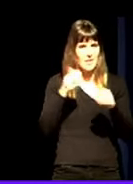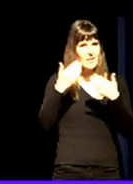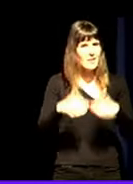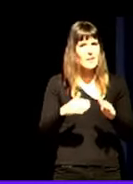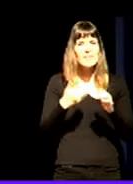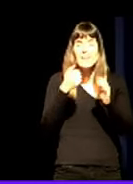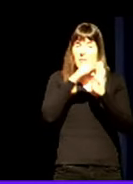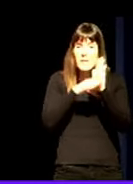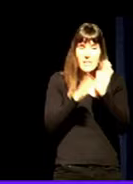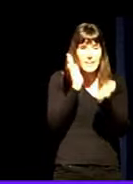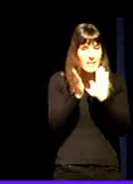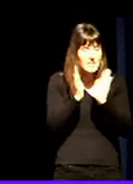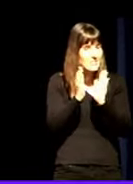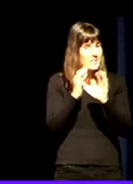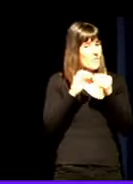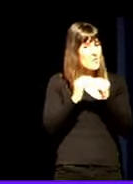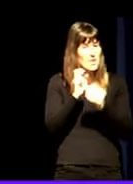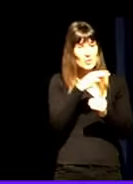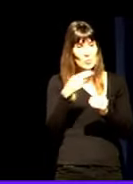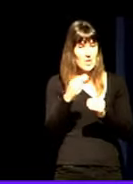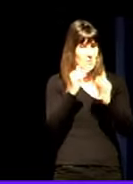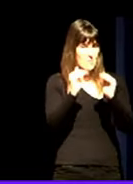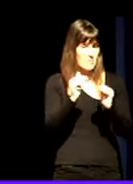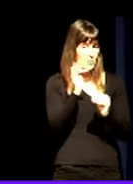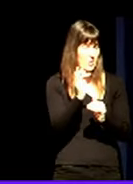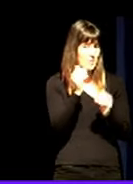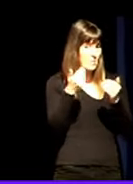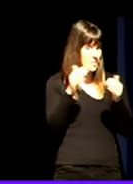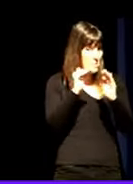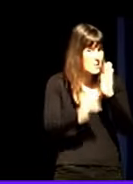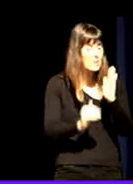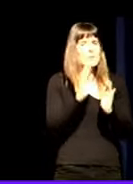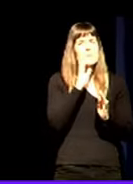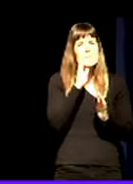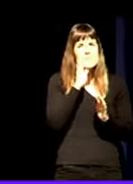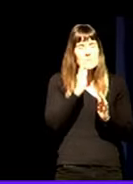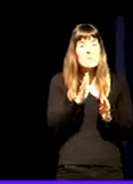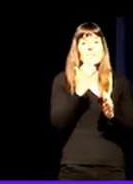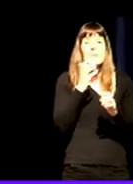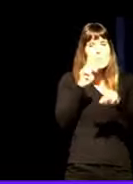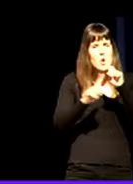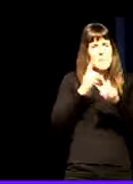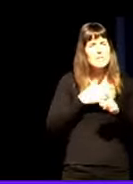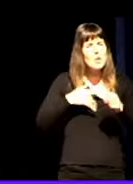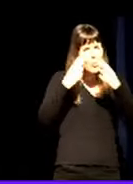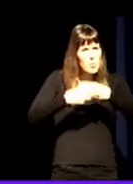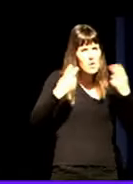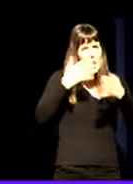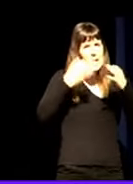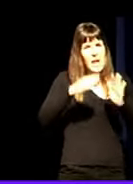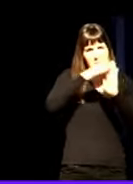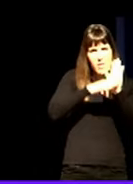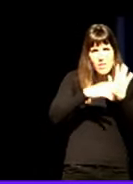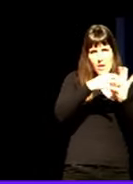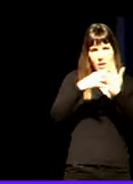menos importantes tienen menos impacto porque las medidas que realmente minimizan un problema de salud pública son aquellas que